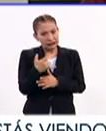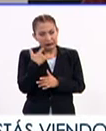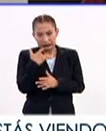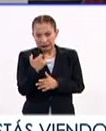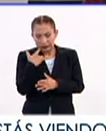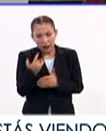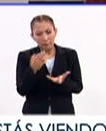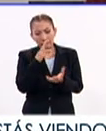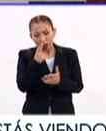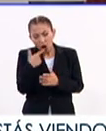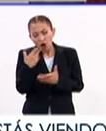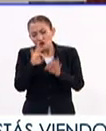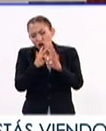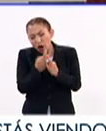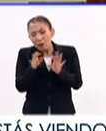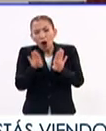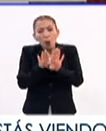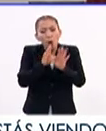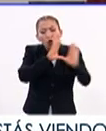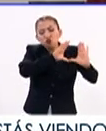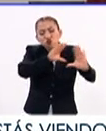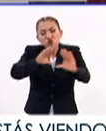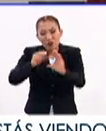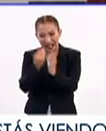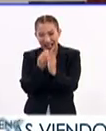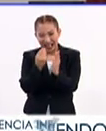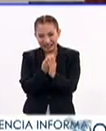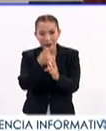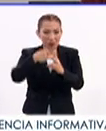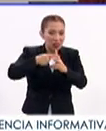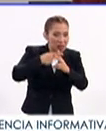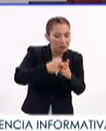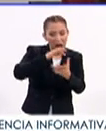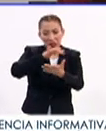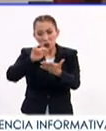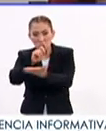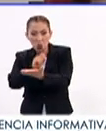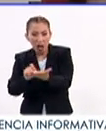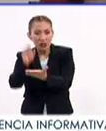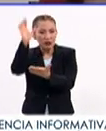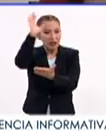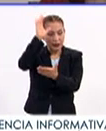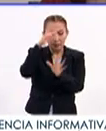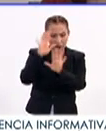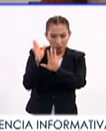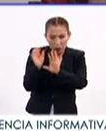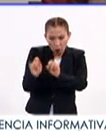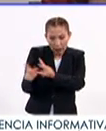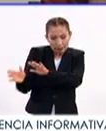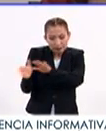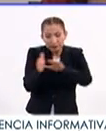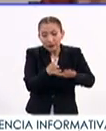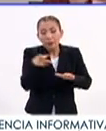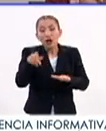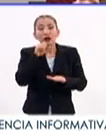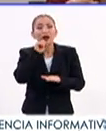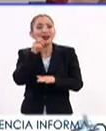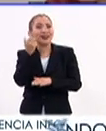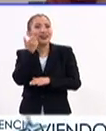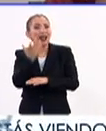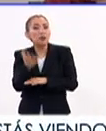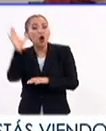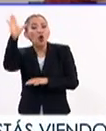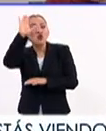de mejorar los métodos de enseñanza de las matemáticas, la lectoescritura y las ciencias, pero también queremos